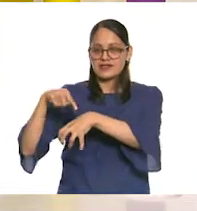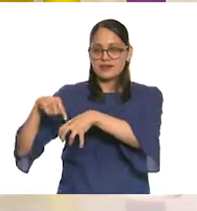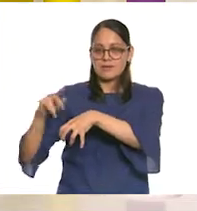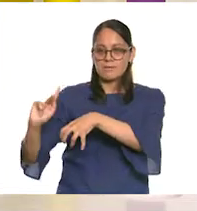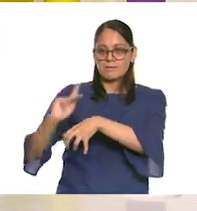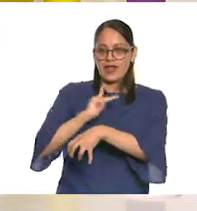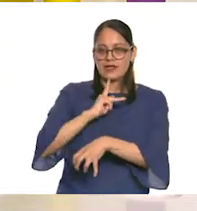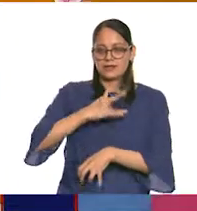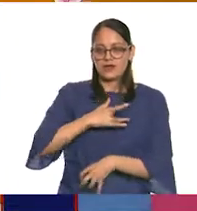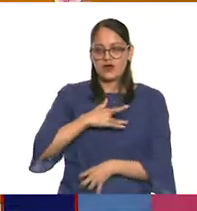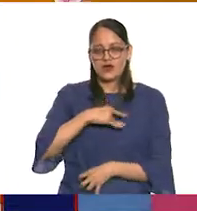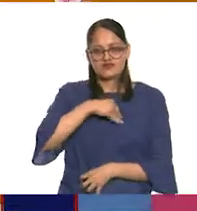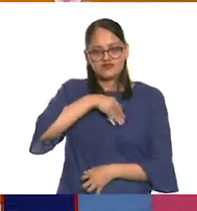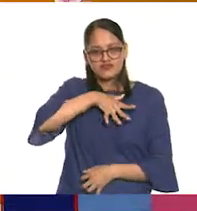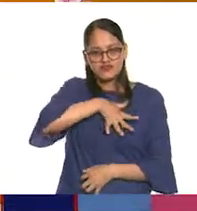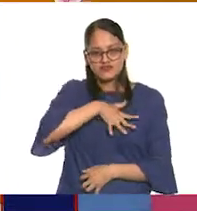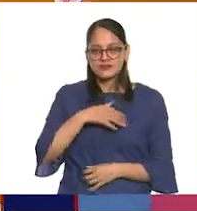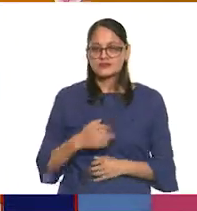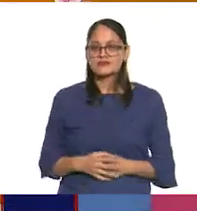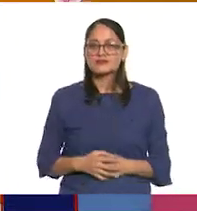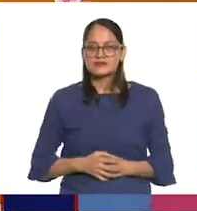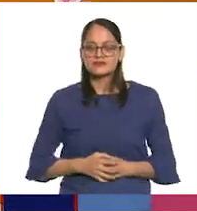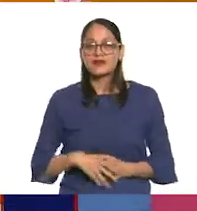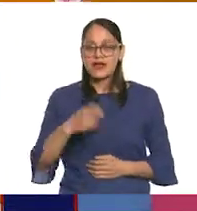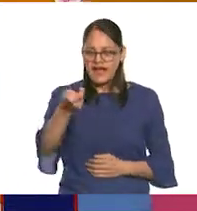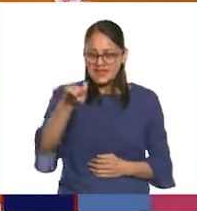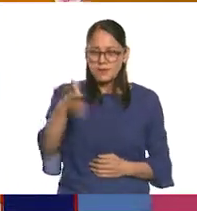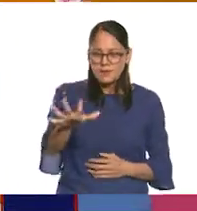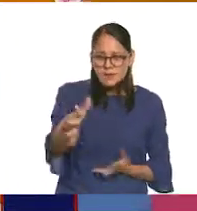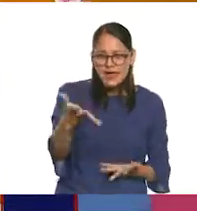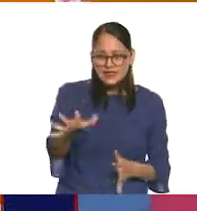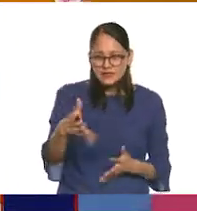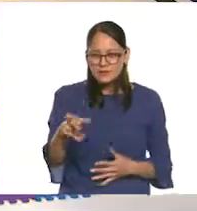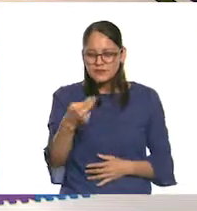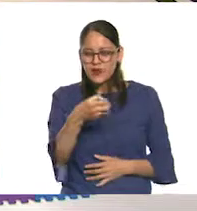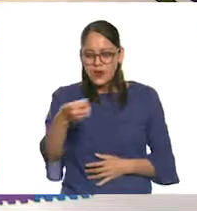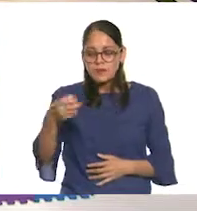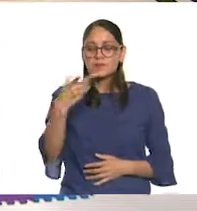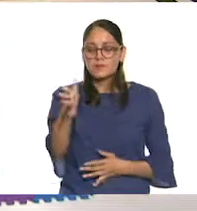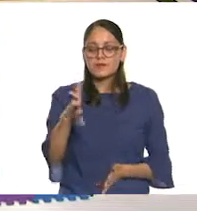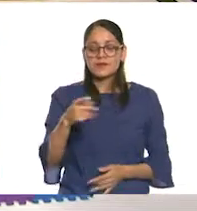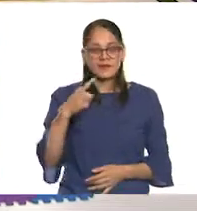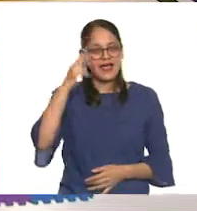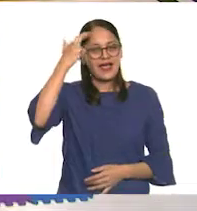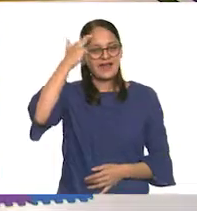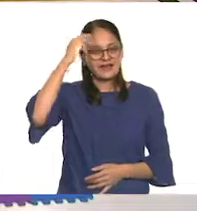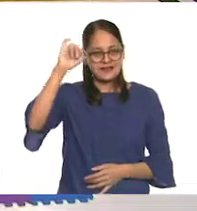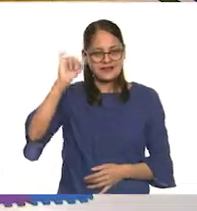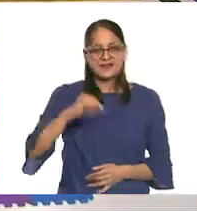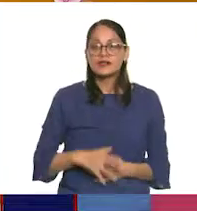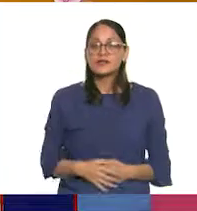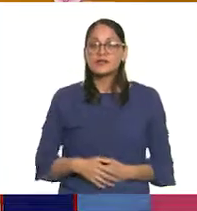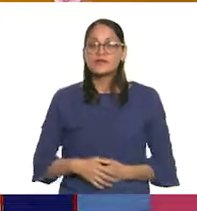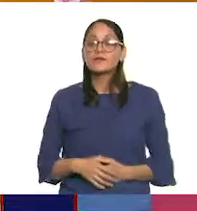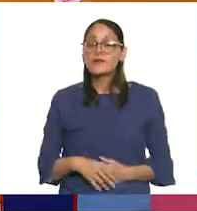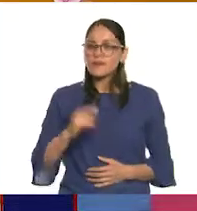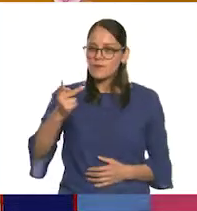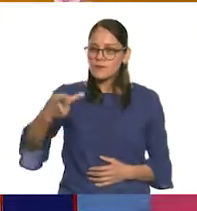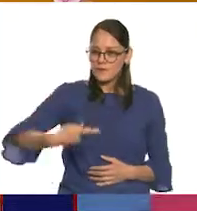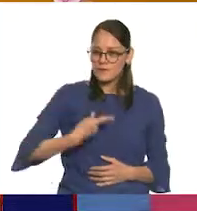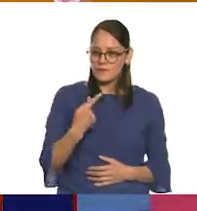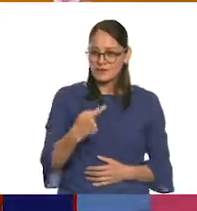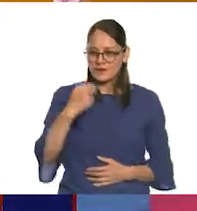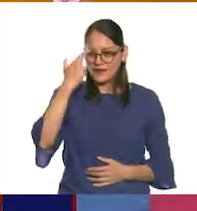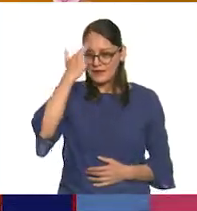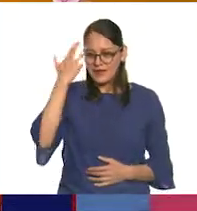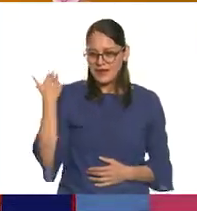corazón. Las raíces que se instalan en mi corazón. Las Por ahí va, por ahí va. Muy bien, sí te acordaste, sí te acordaste. Sí, lo logré. Y me preguntaste hace